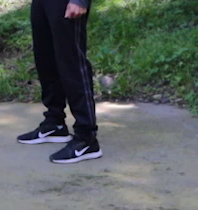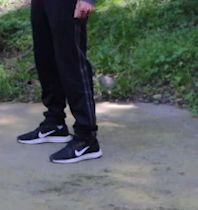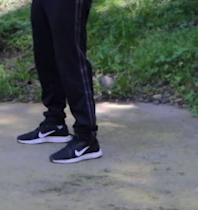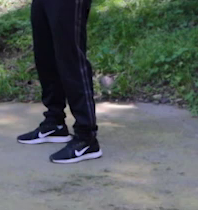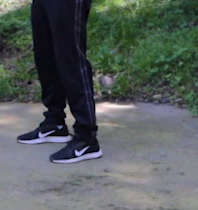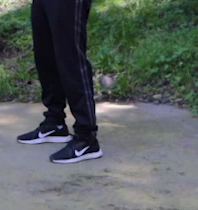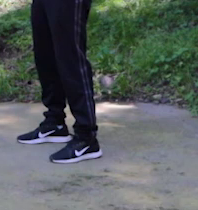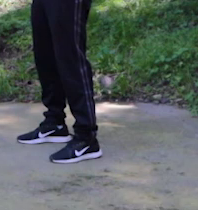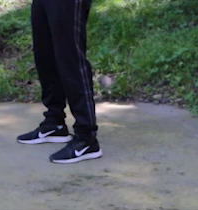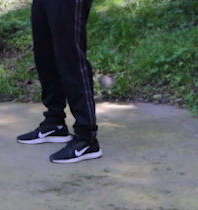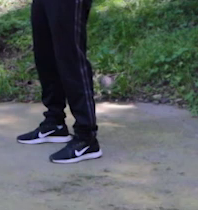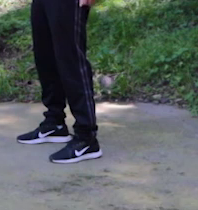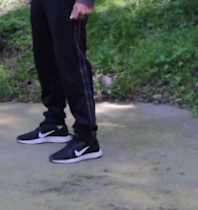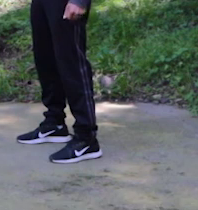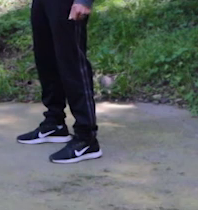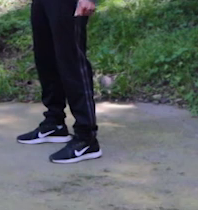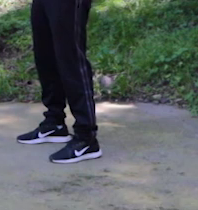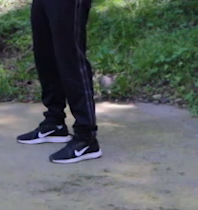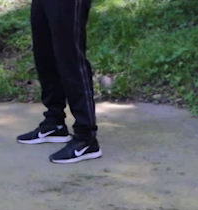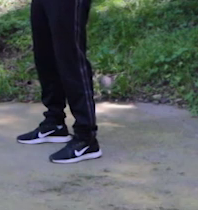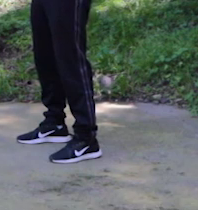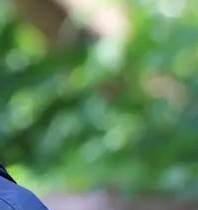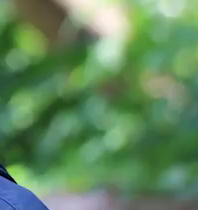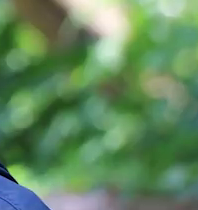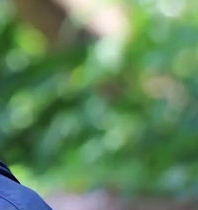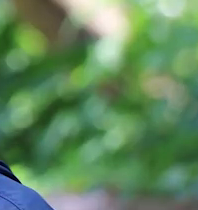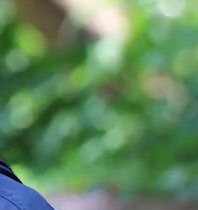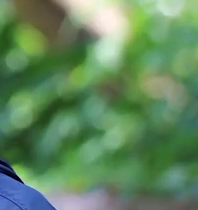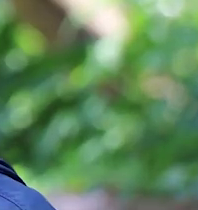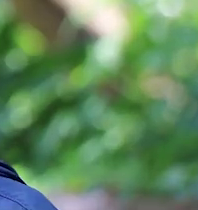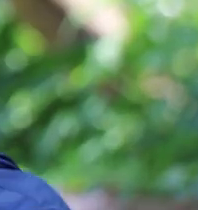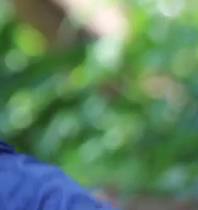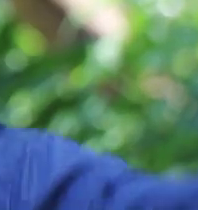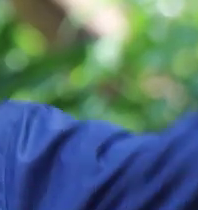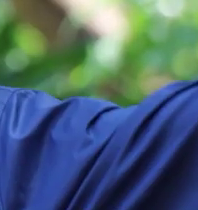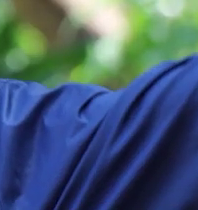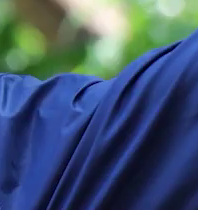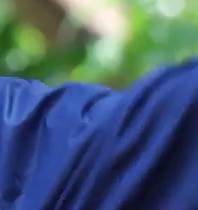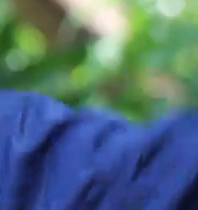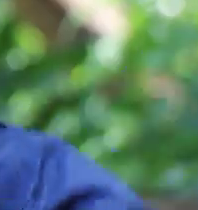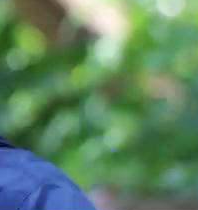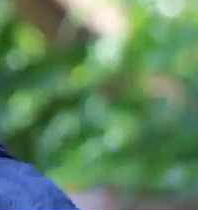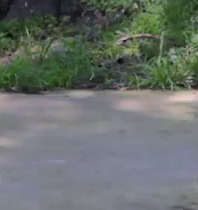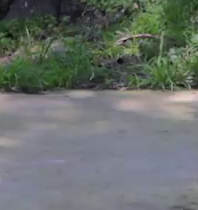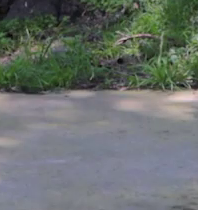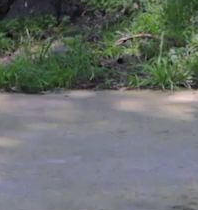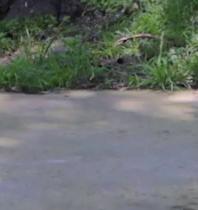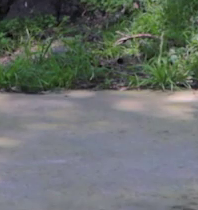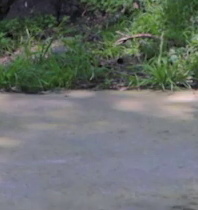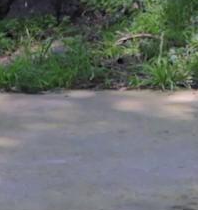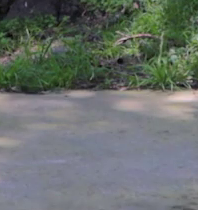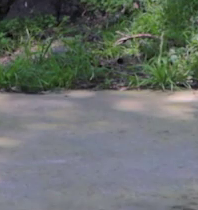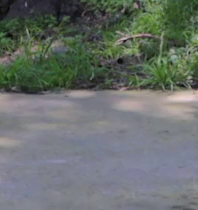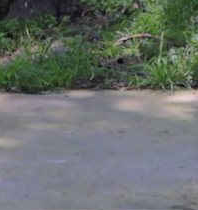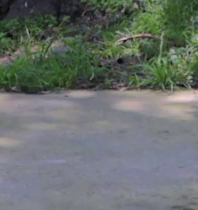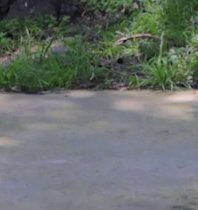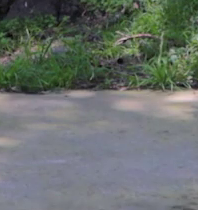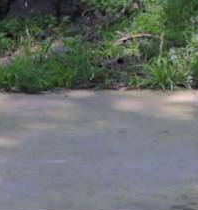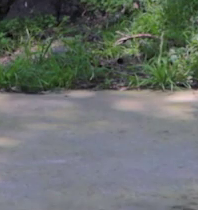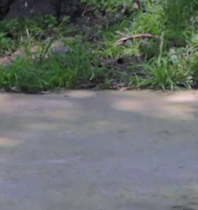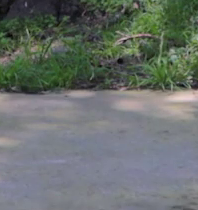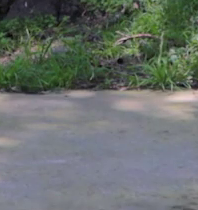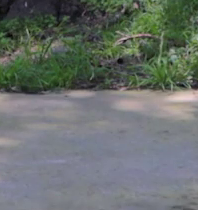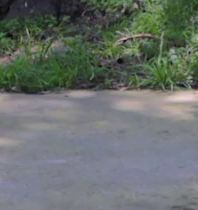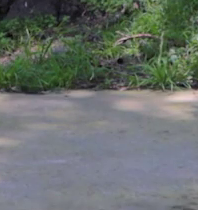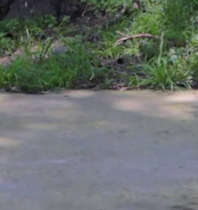Elevamos, bajamos, elevamos, bajamos. Abrir nuestros brazos lateralmente. Muy bien, a la altura de los